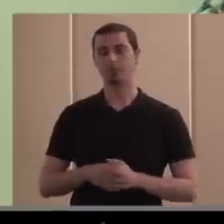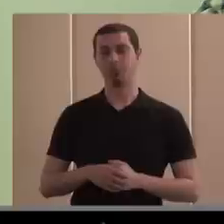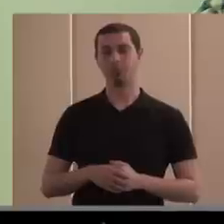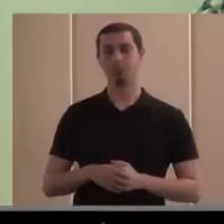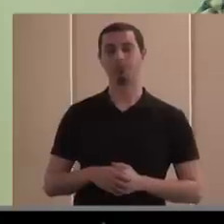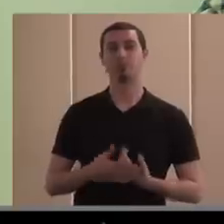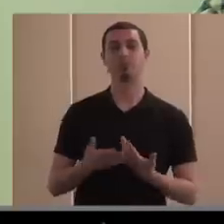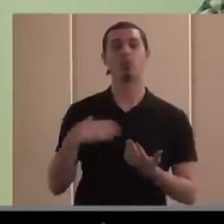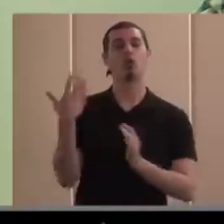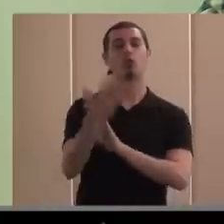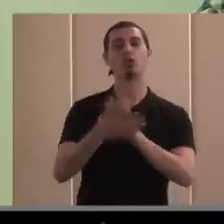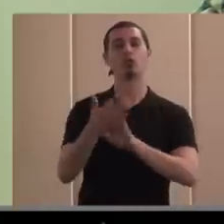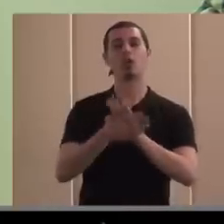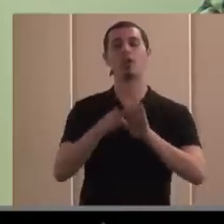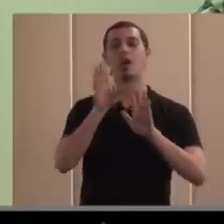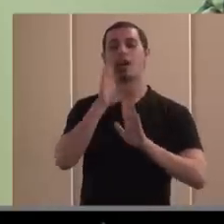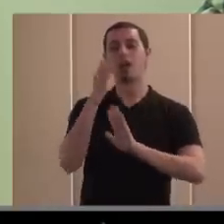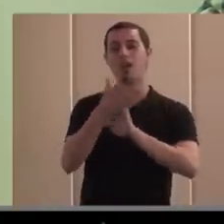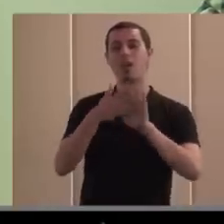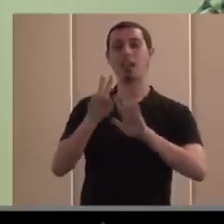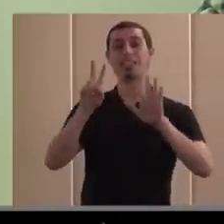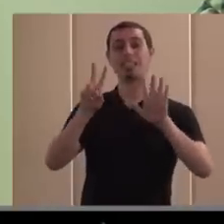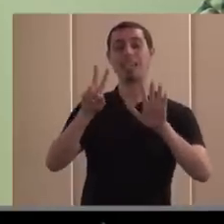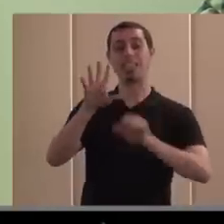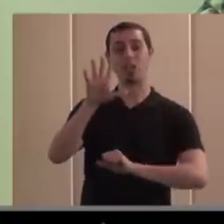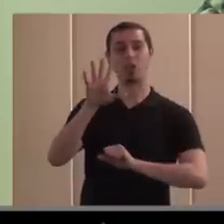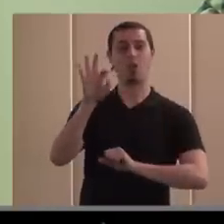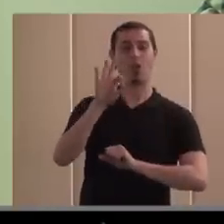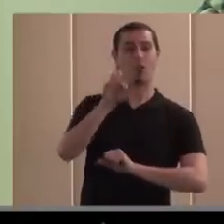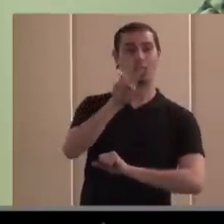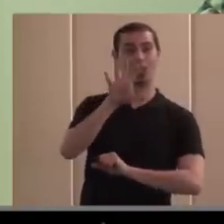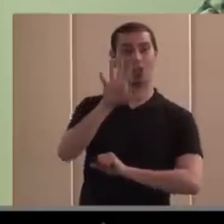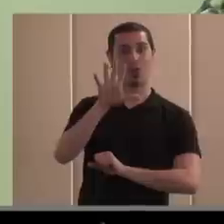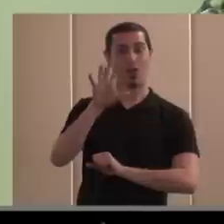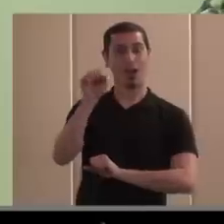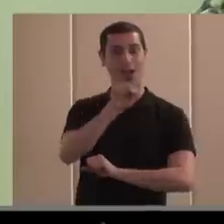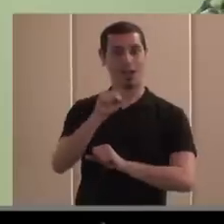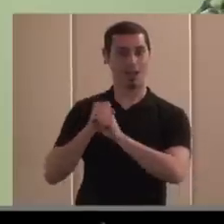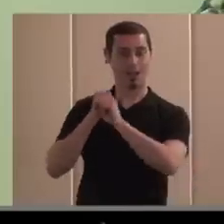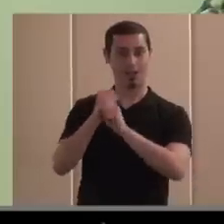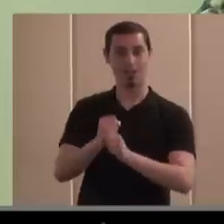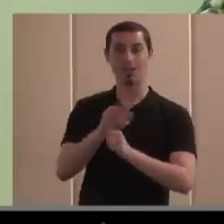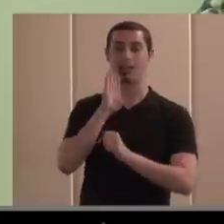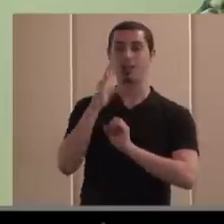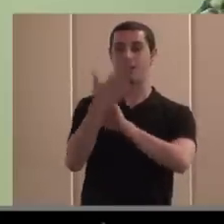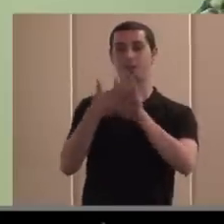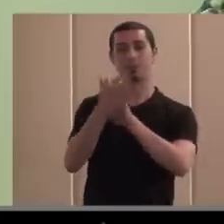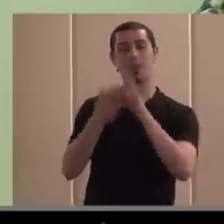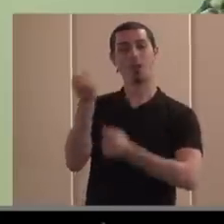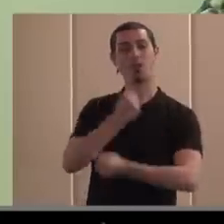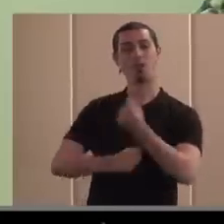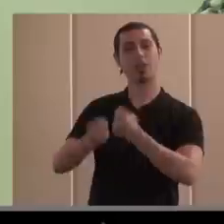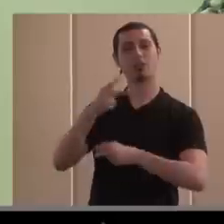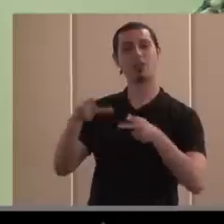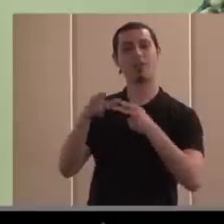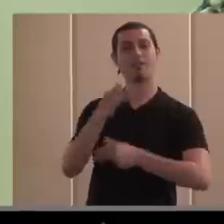¿Qué es lo que hemos tratado, ¿no? En este histórico de 75 y 25 años, bueno, pues, en esta esfera, ¿no? De la economía social pues tratar de